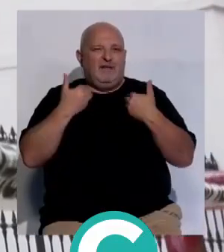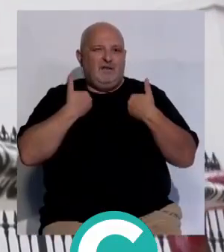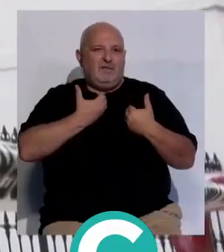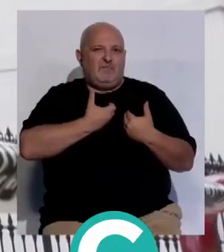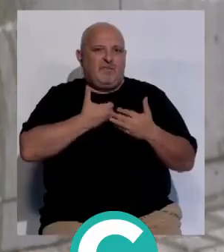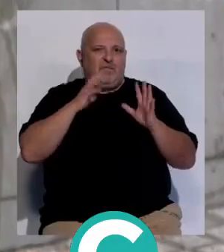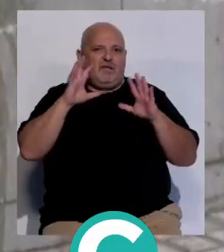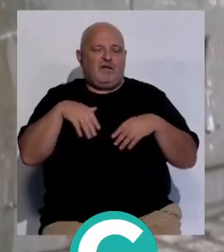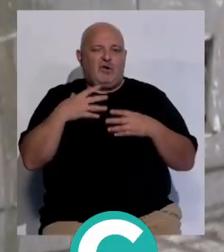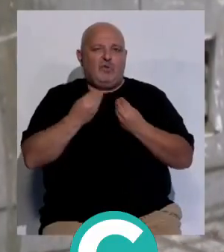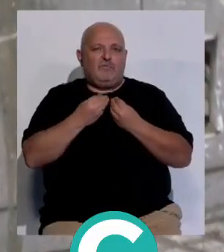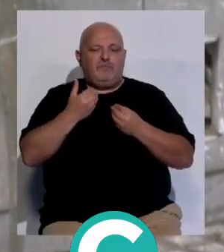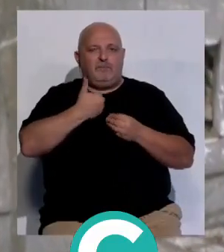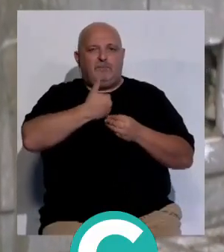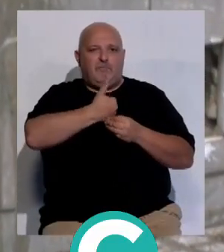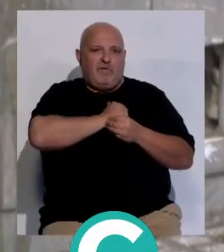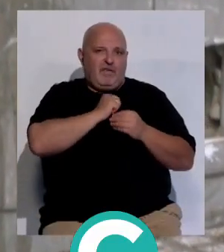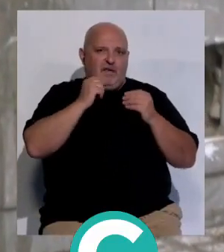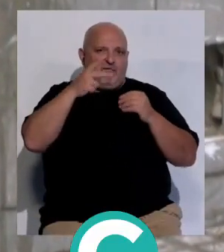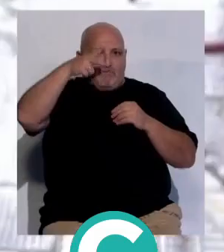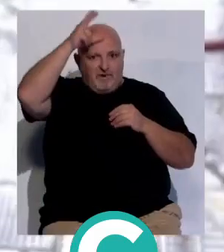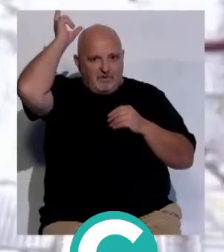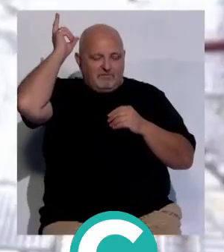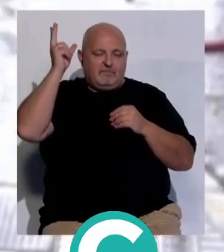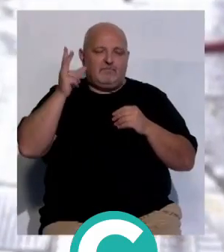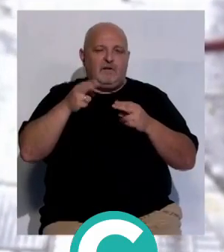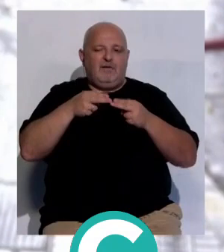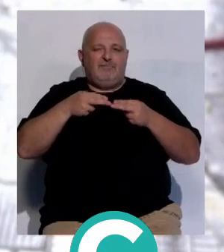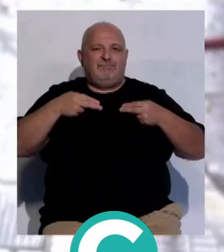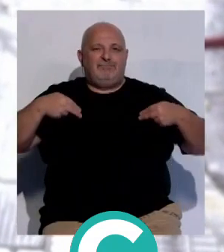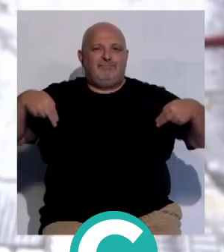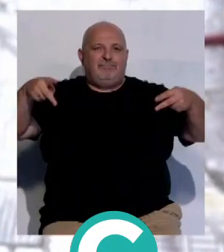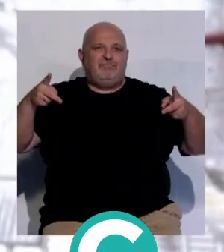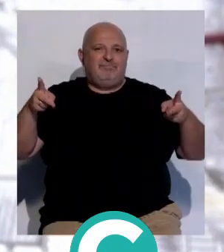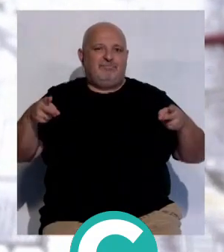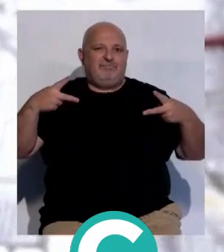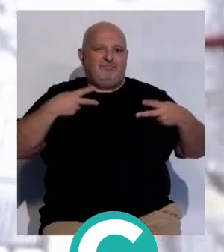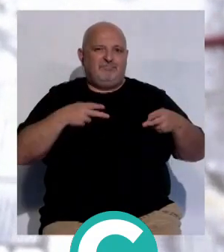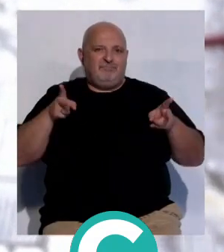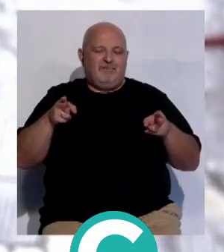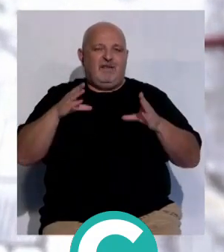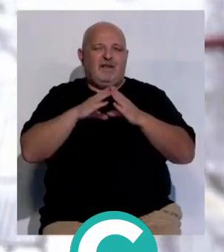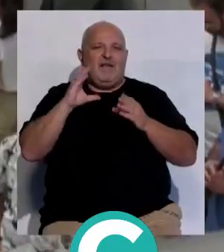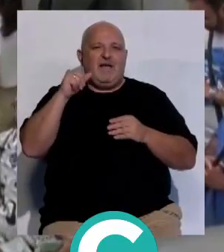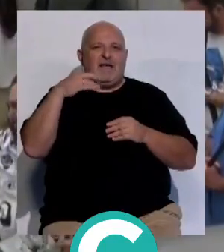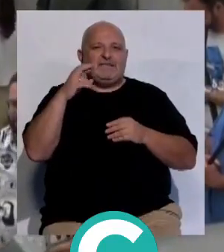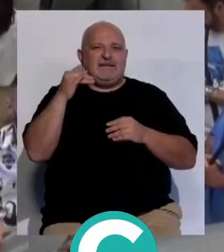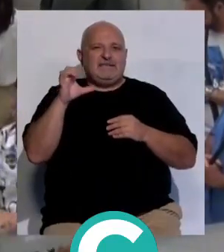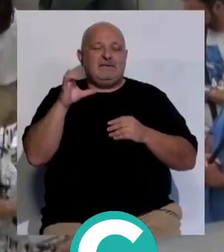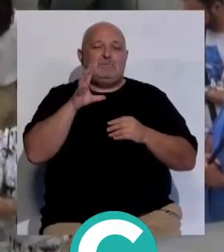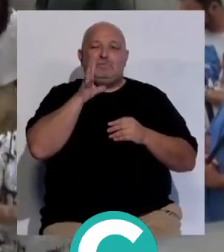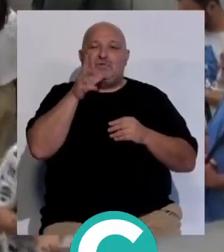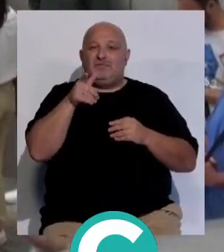Ayuntamiento de Cádiz junto a las fuerzas de seguridad han decidido perimetrar la zona de la iglesia castrense. Los hechos